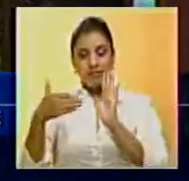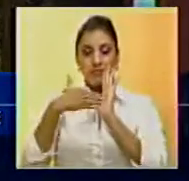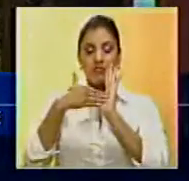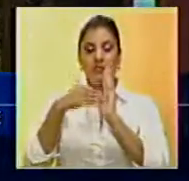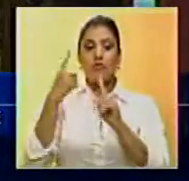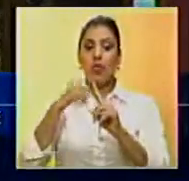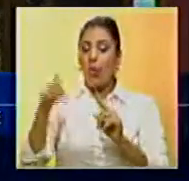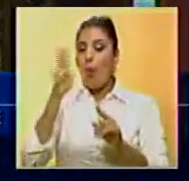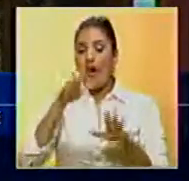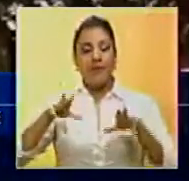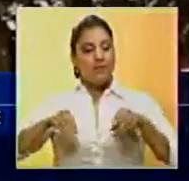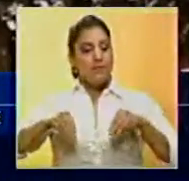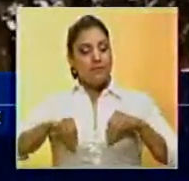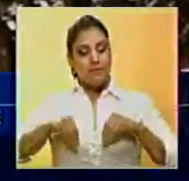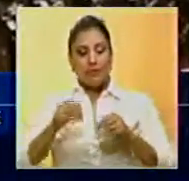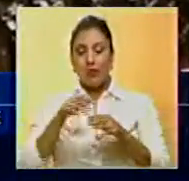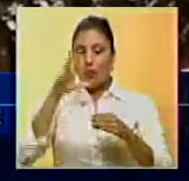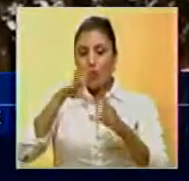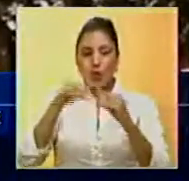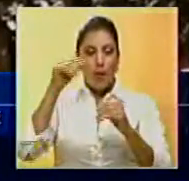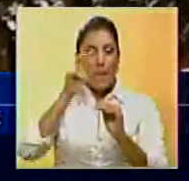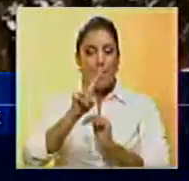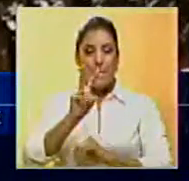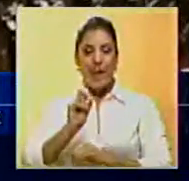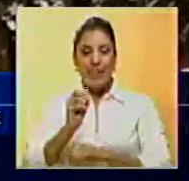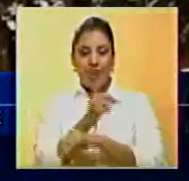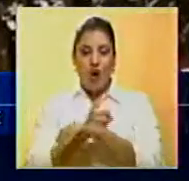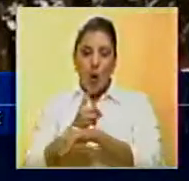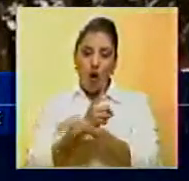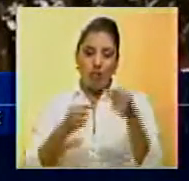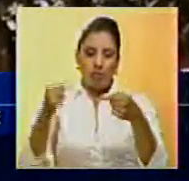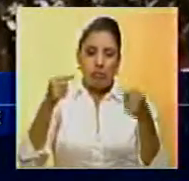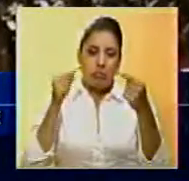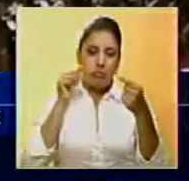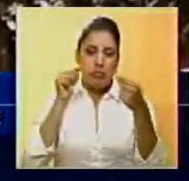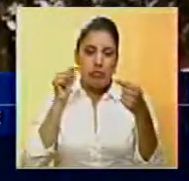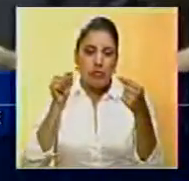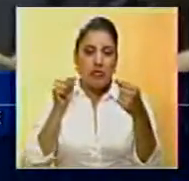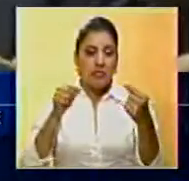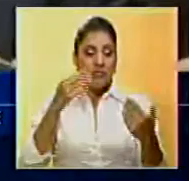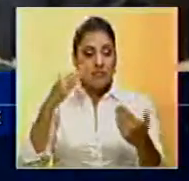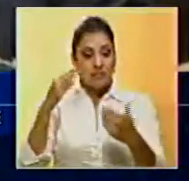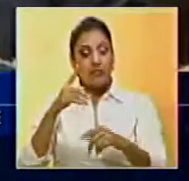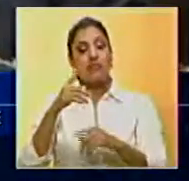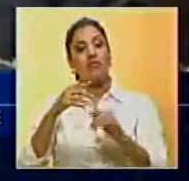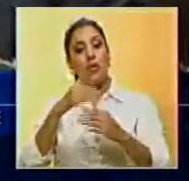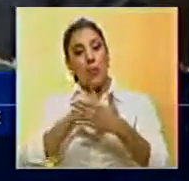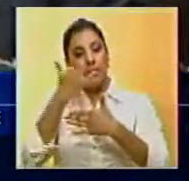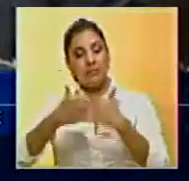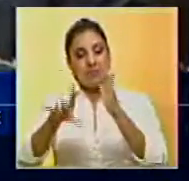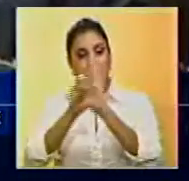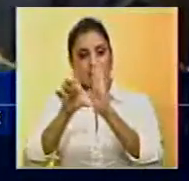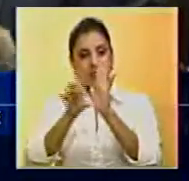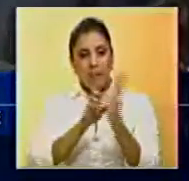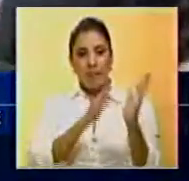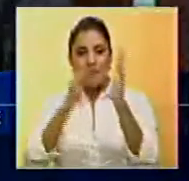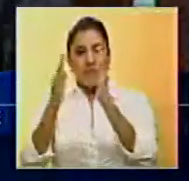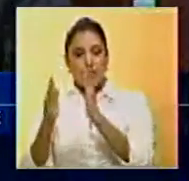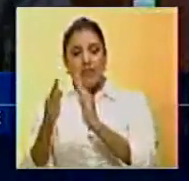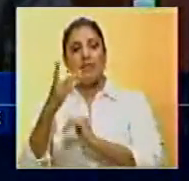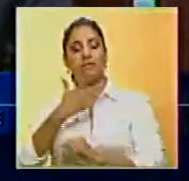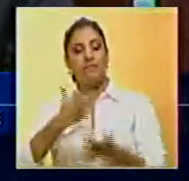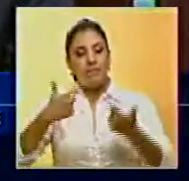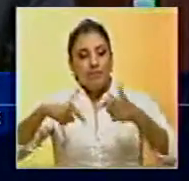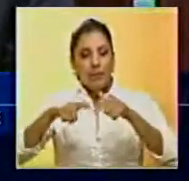contra y ninguna abstención en una sesión de casi 20 horas de tensos debates en la Cámara Baja. El proyecto de ley pasará ahora